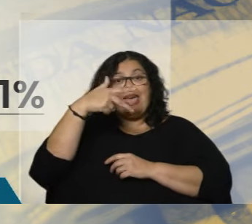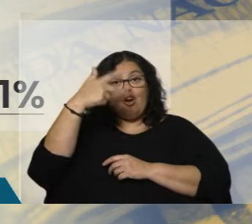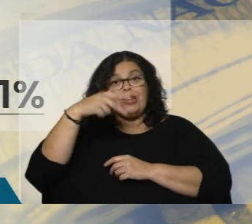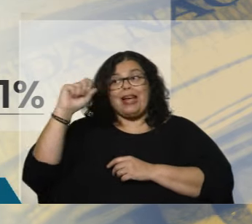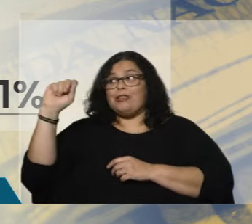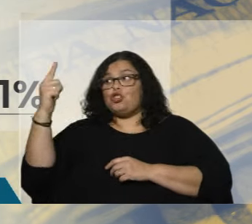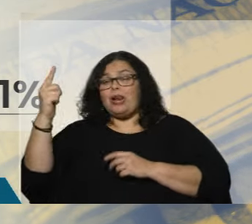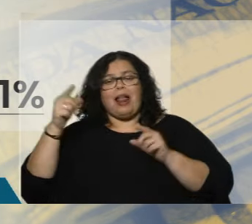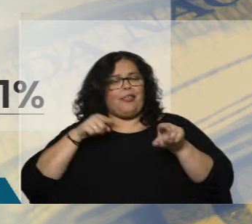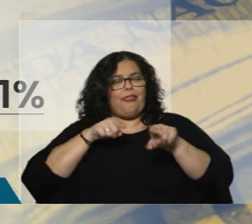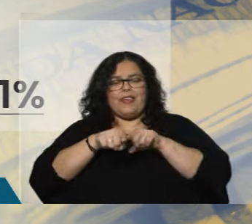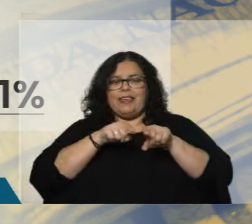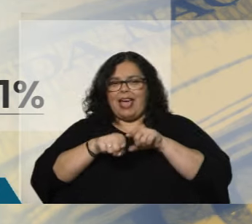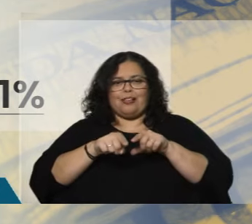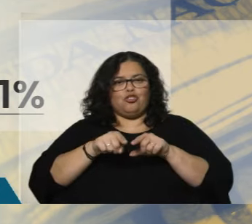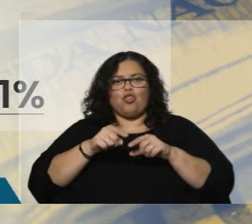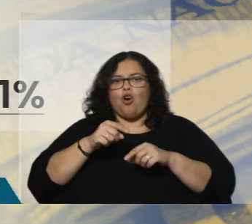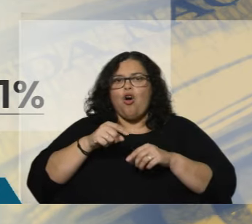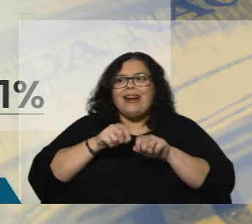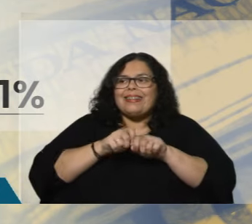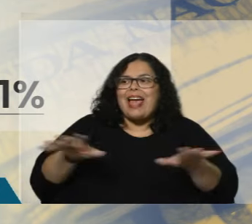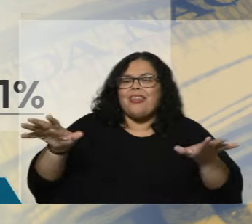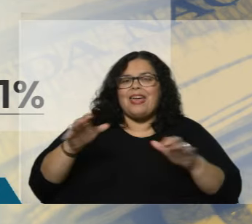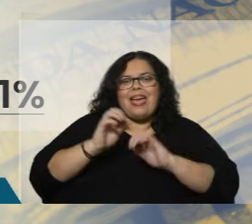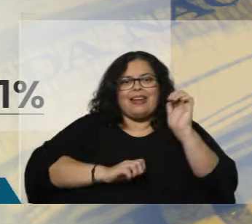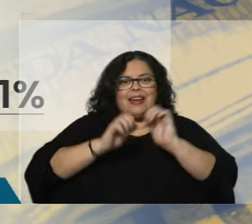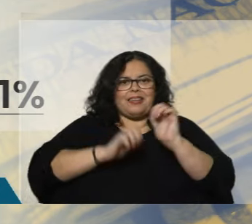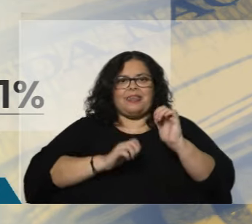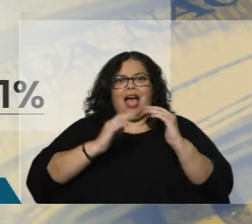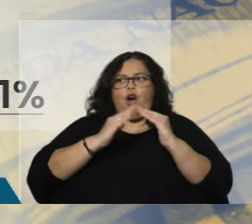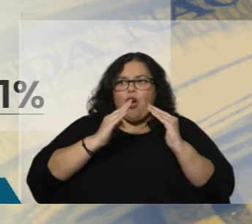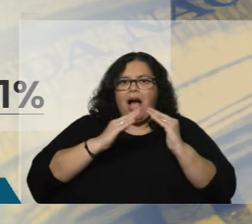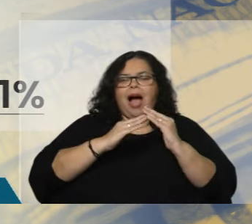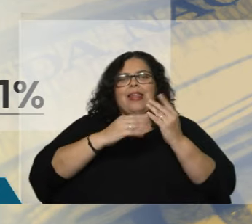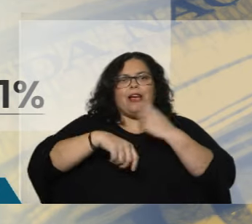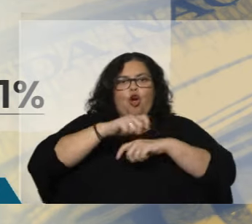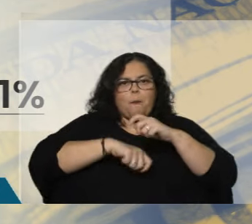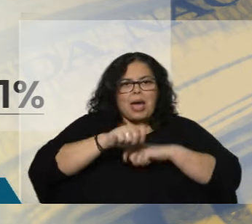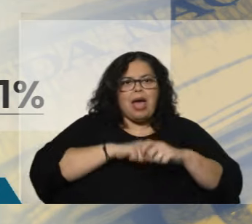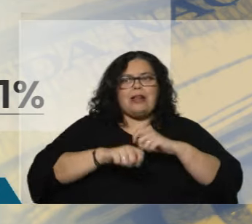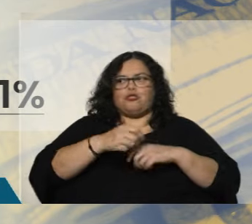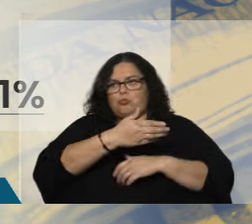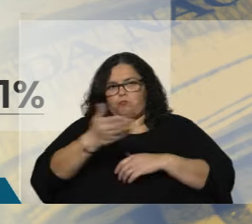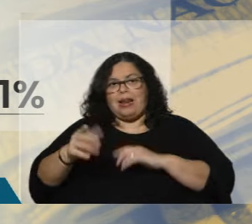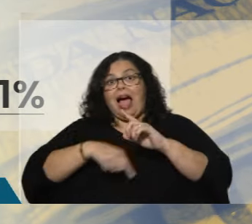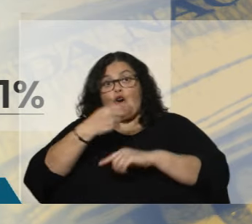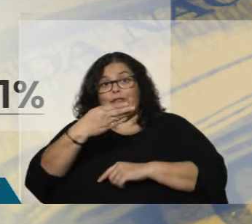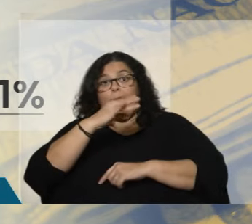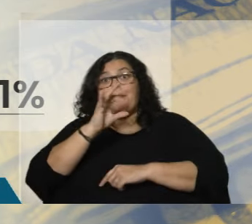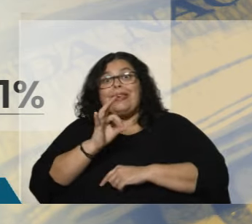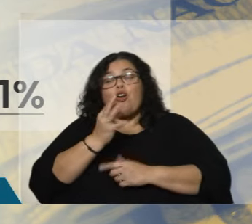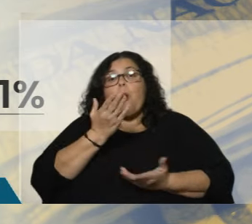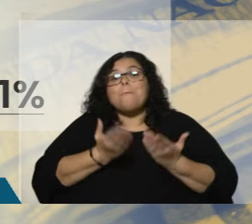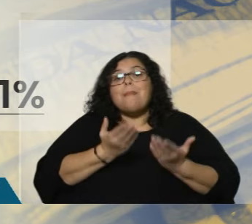eléctrica para abastecer hogares, industria, comercio. Lo mismo ocurre con la energía eléctrica importada. La biomasa, parte va